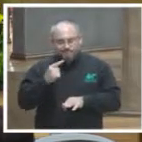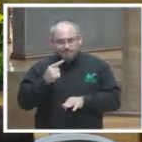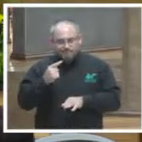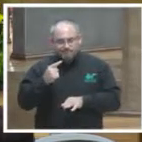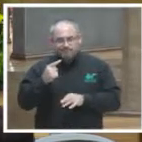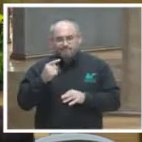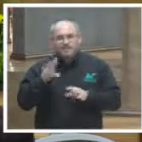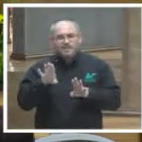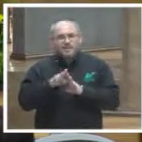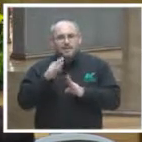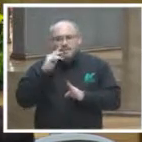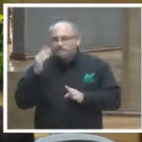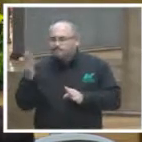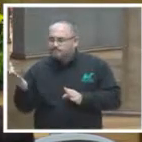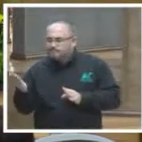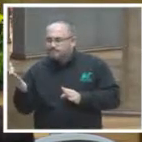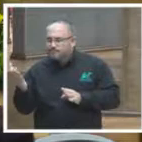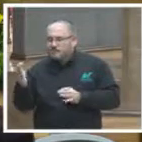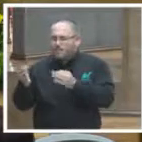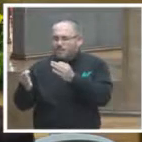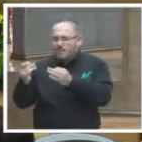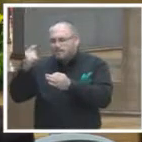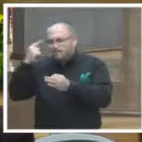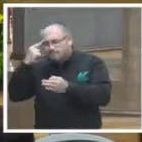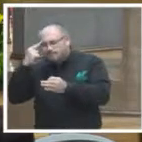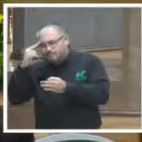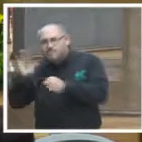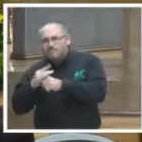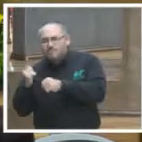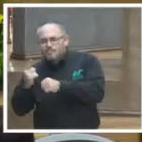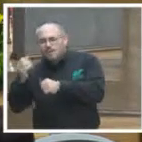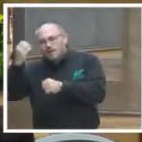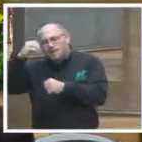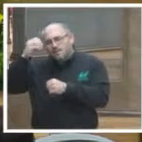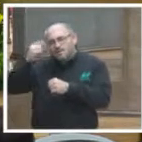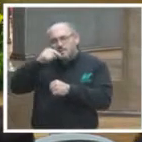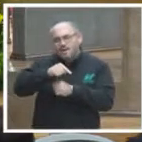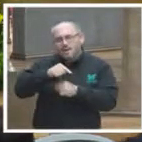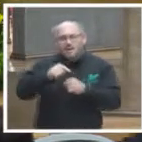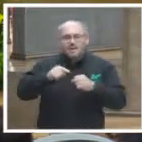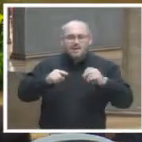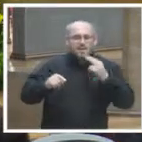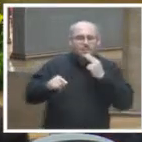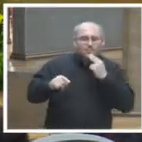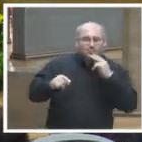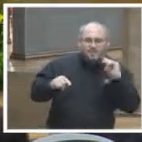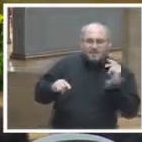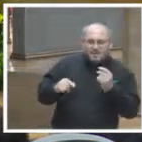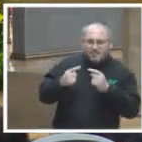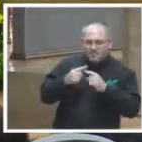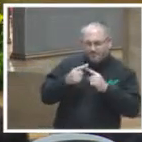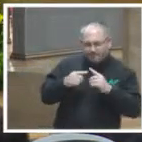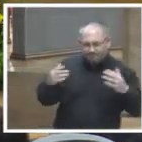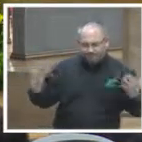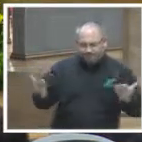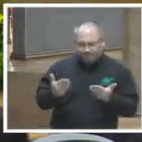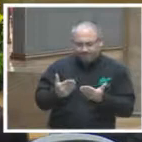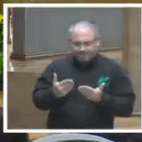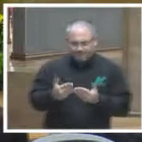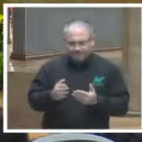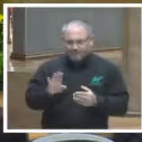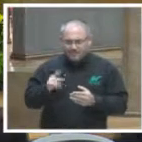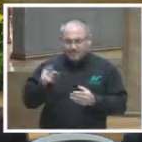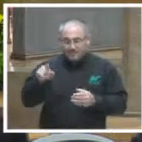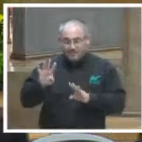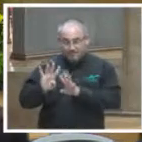relación entre criterios judiciales opinión pública y uso de tecnologías porque en el caso de los